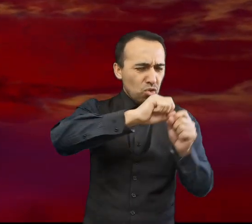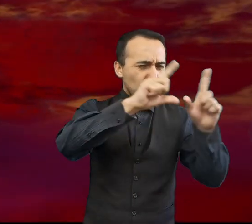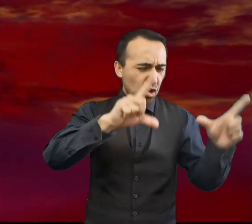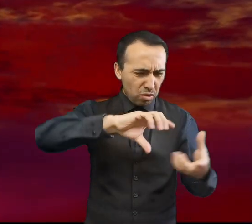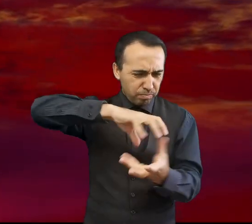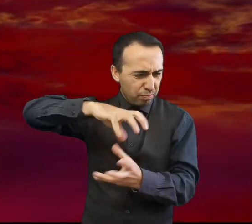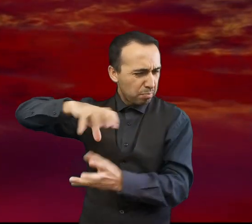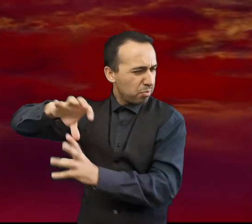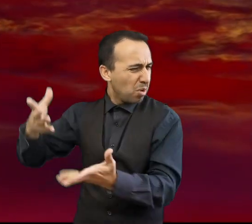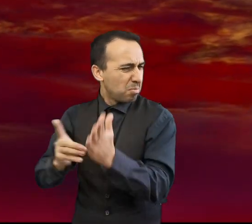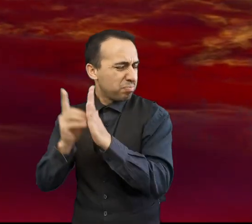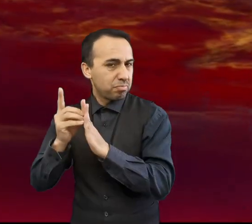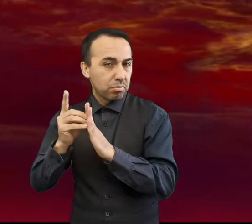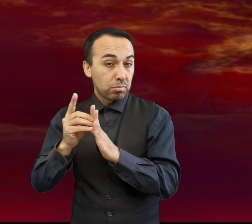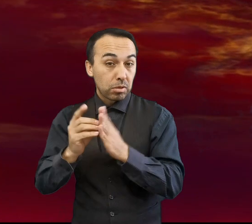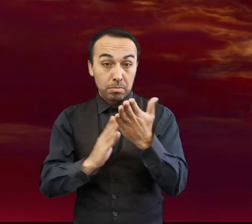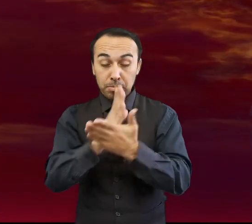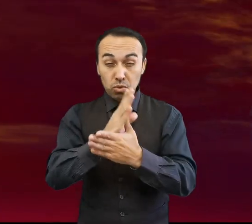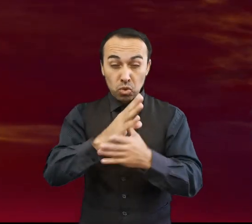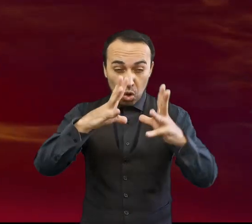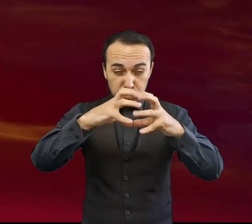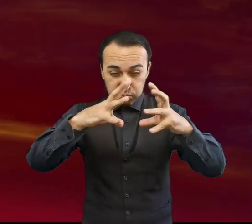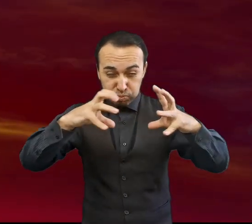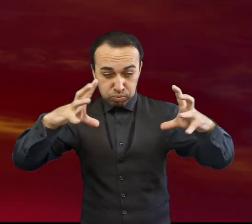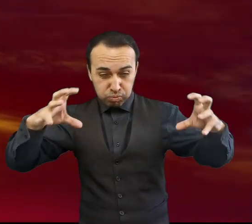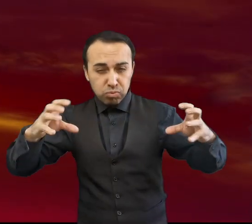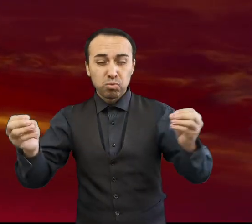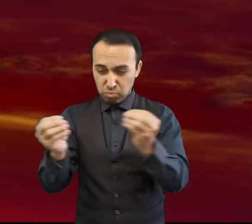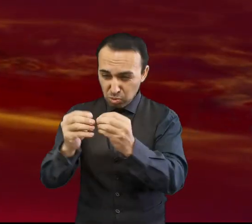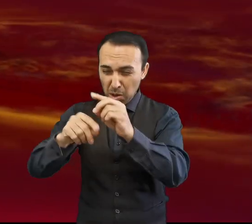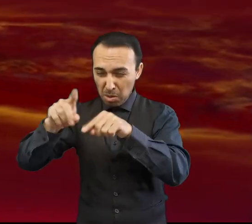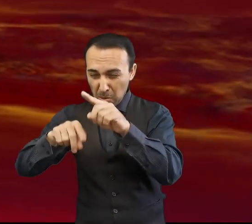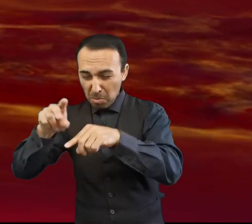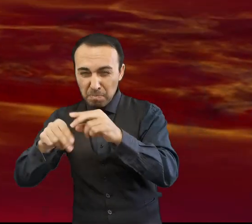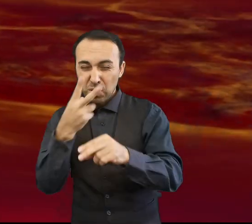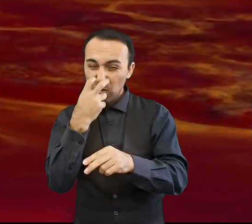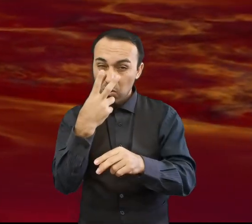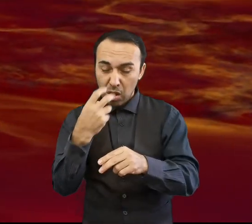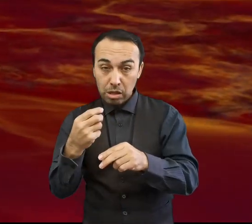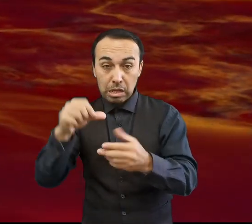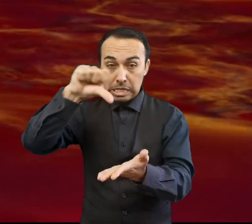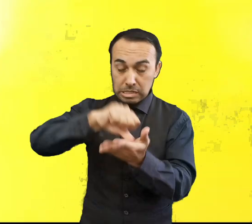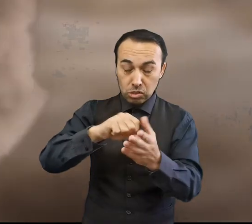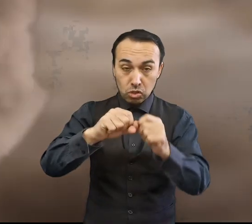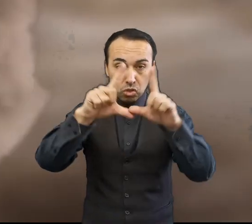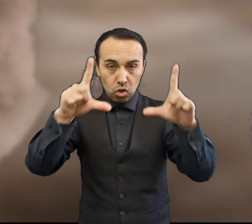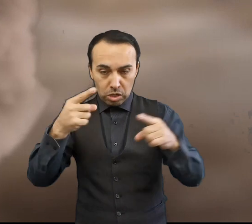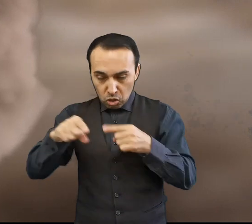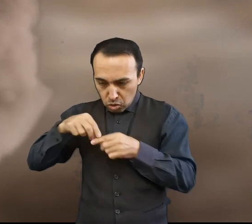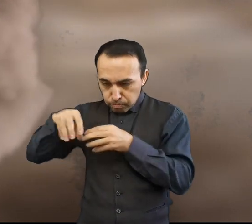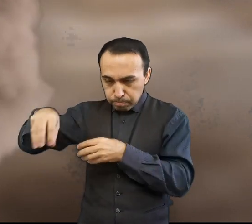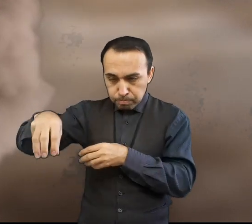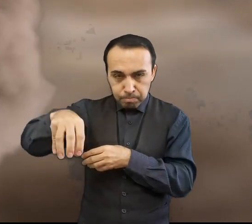de gas y polvo. La mayor parte de este material formó el Sol, pero el resto creó los planetas y las lunas. Los asteroides no se